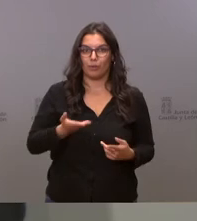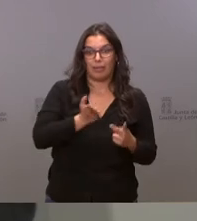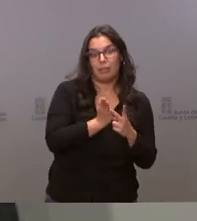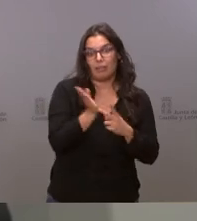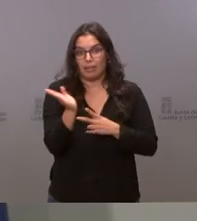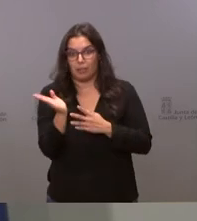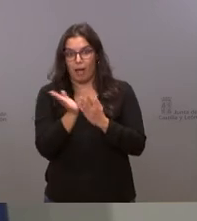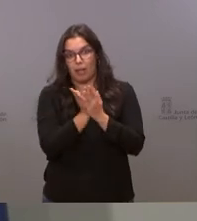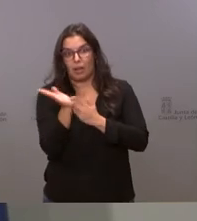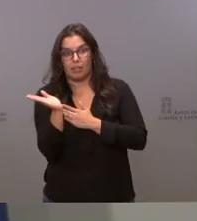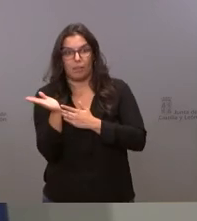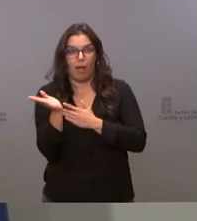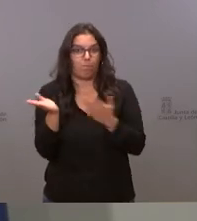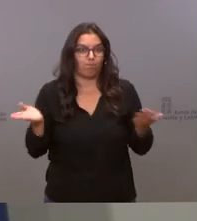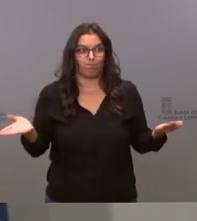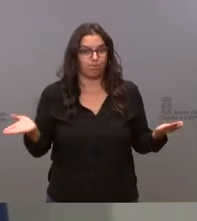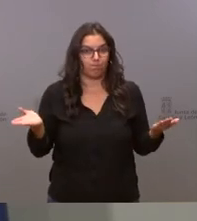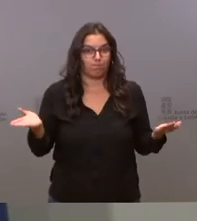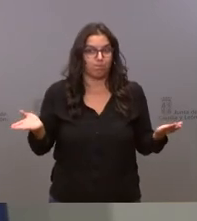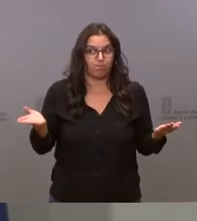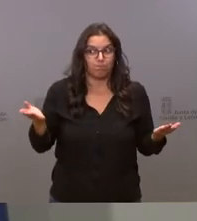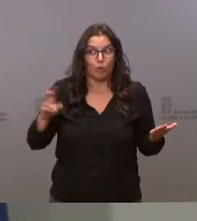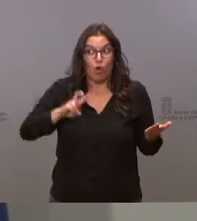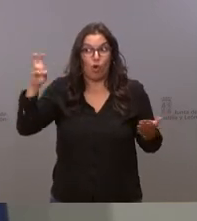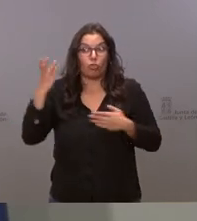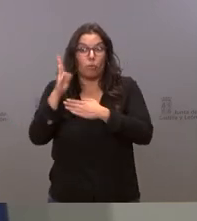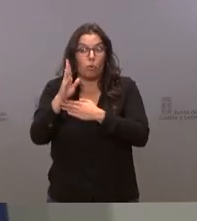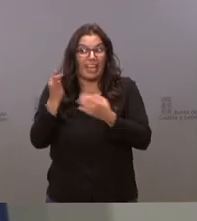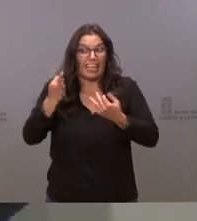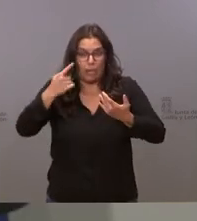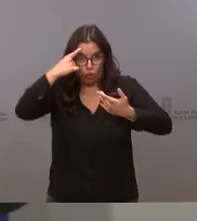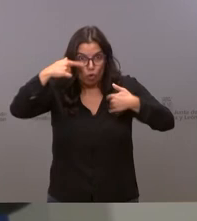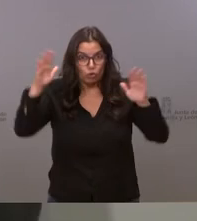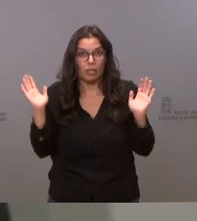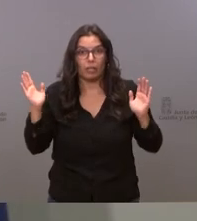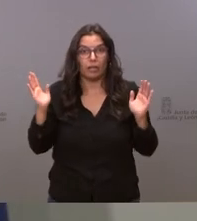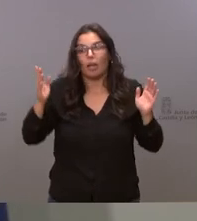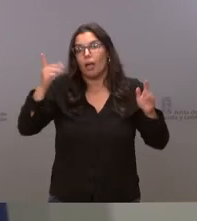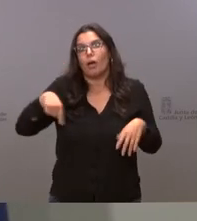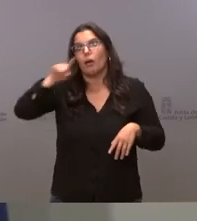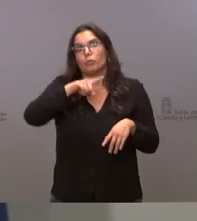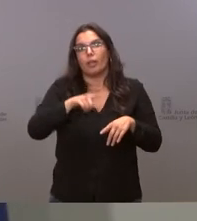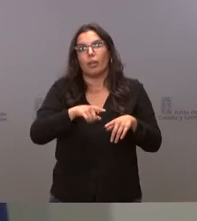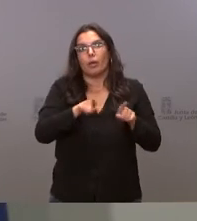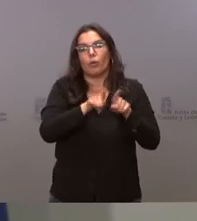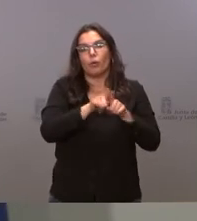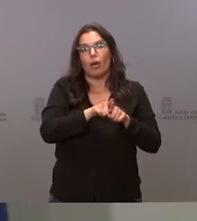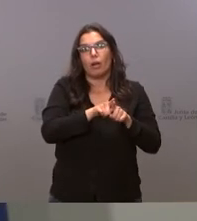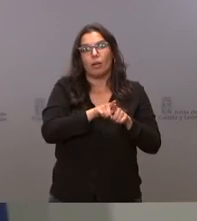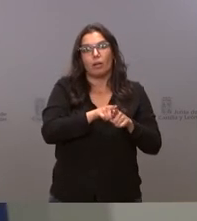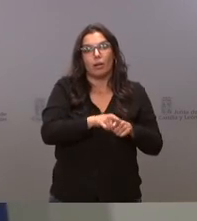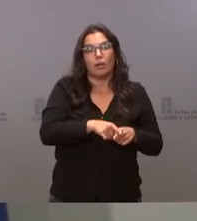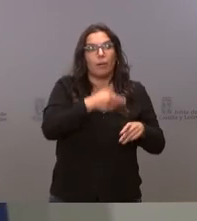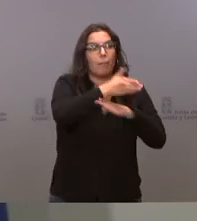la alternativa de quien propone no sé muy bien qué es lo que propone es vayan ustedes recorriendo el territorio a ver a quien